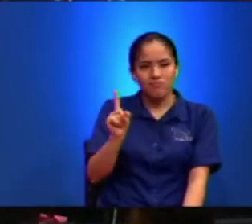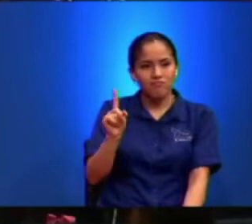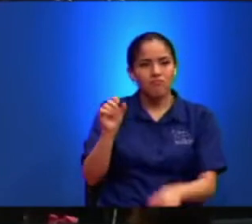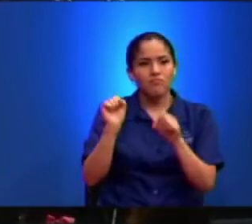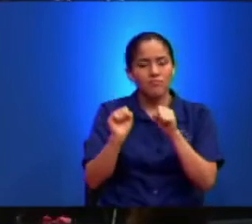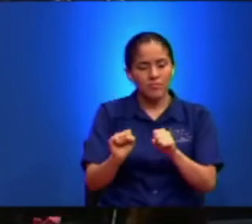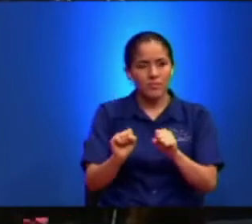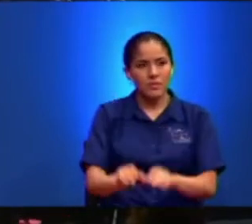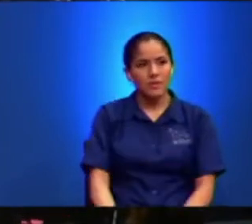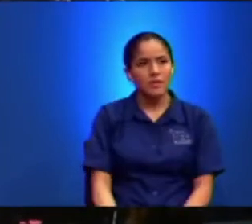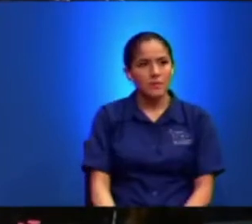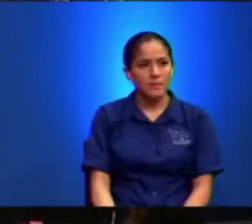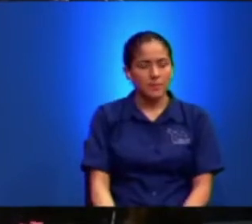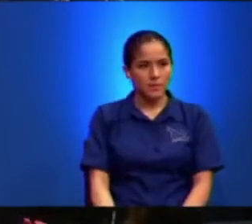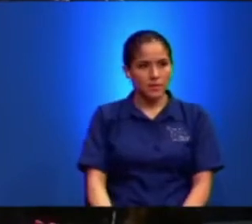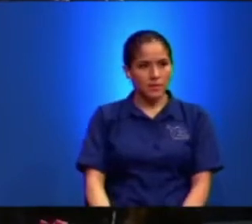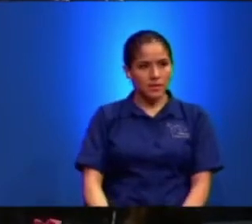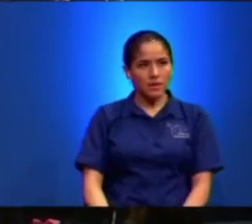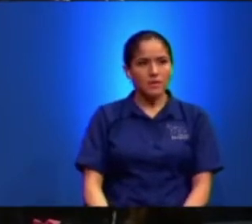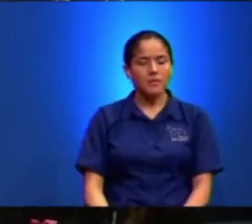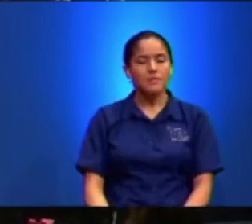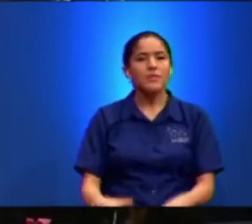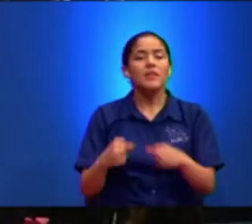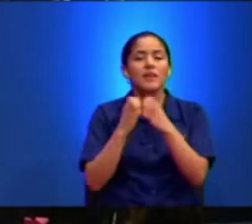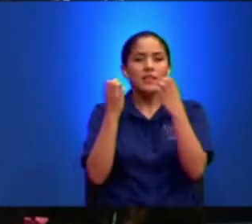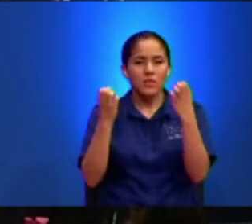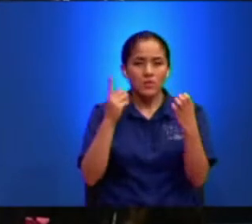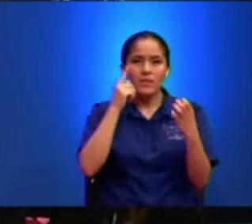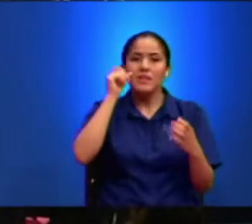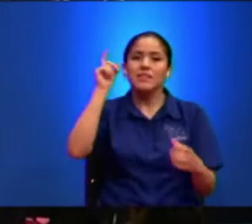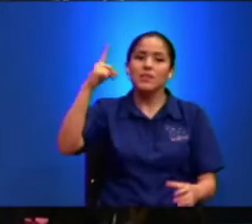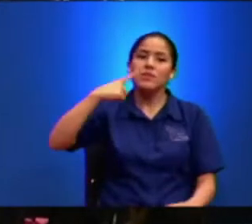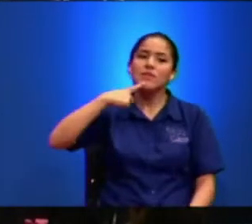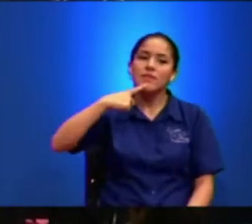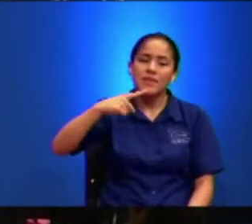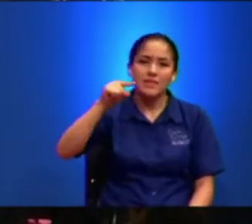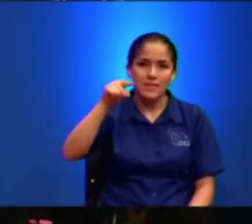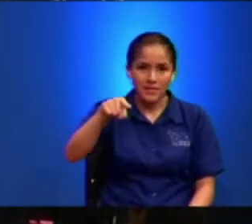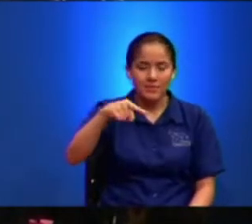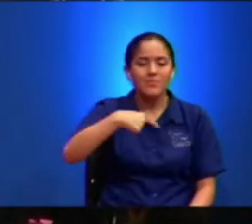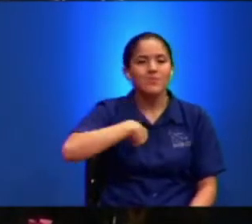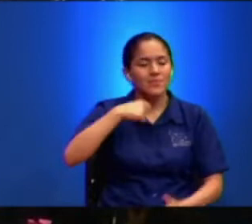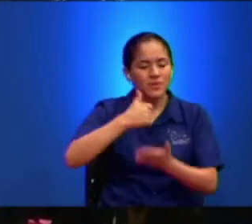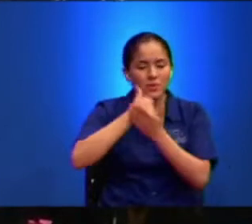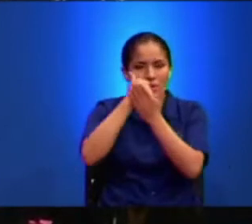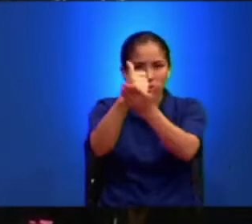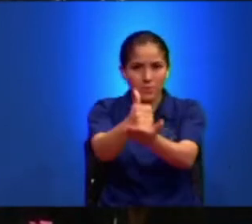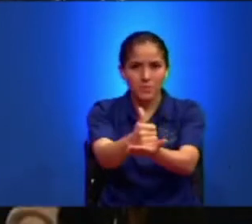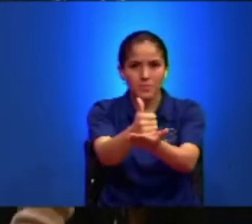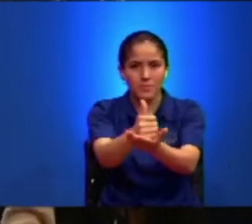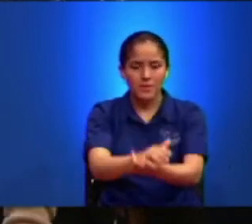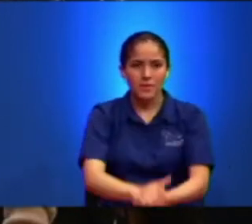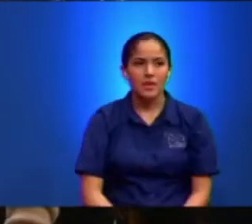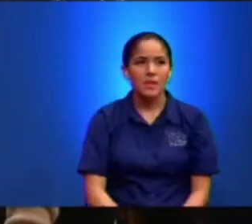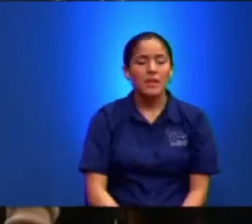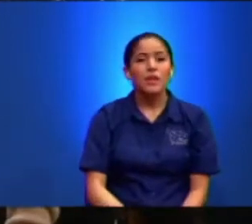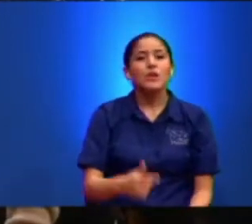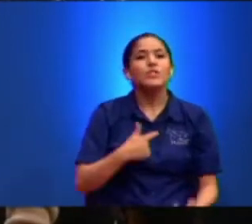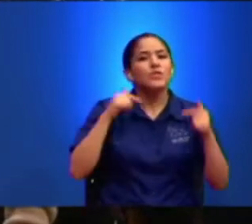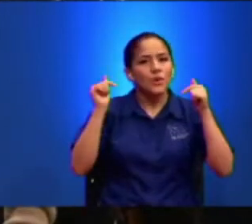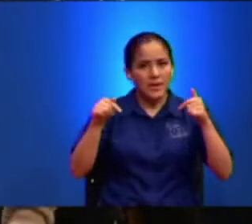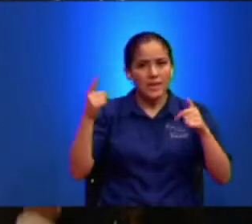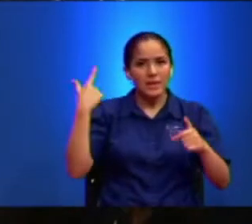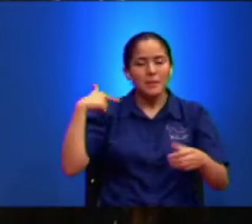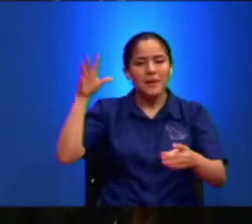Y Entonces El Señor Te Va A Decir Yo Te Ayudo Aquí Estoy Para